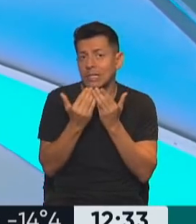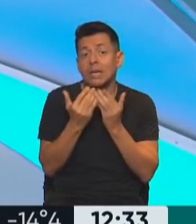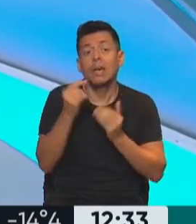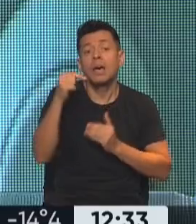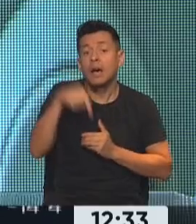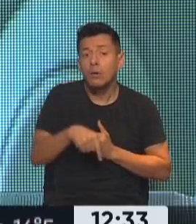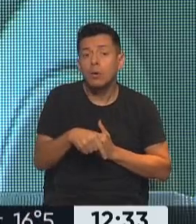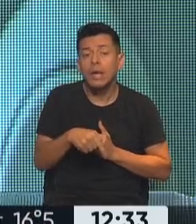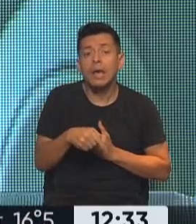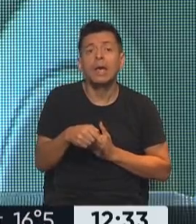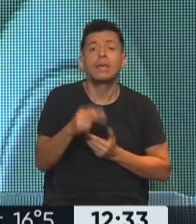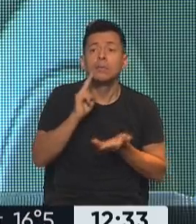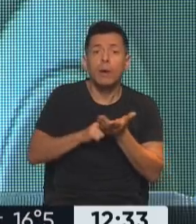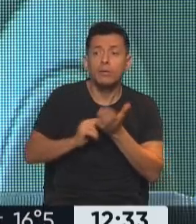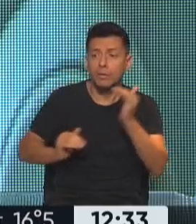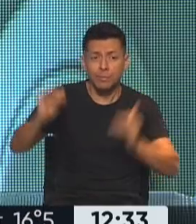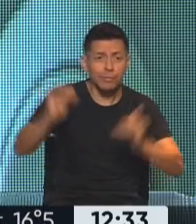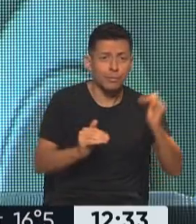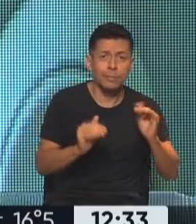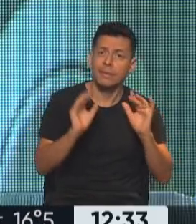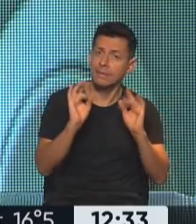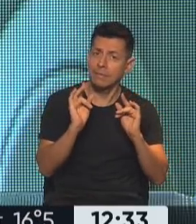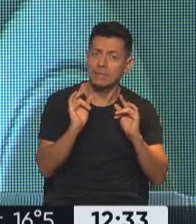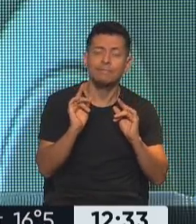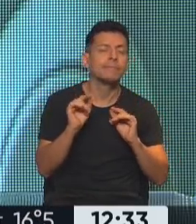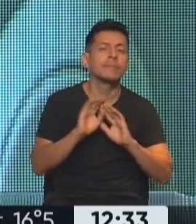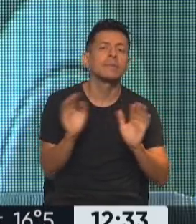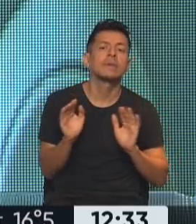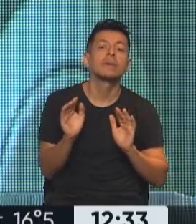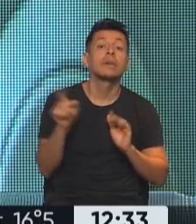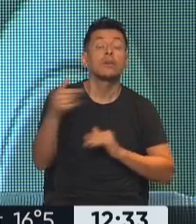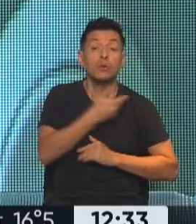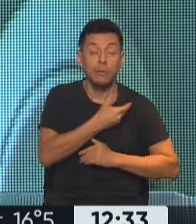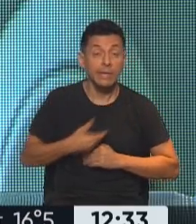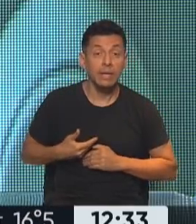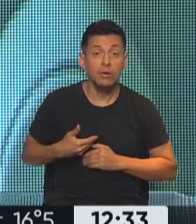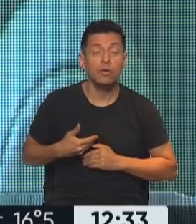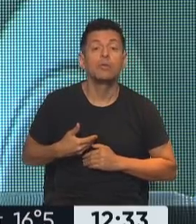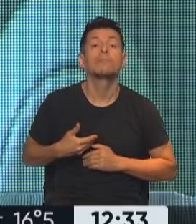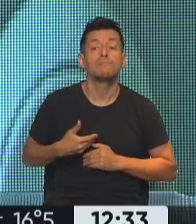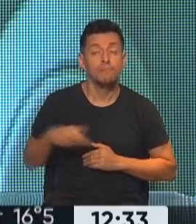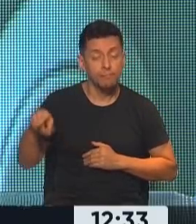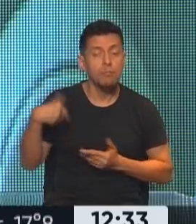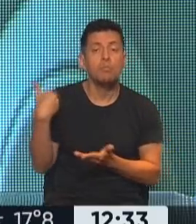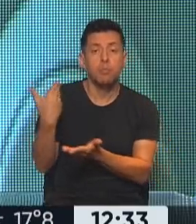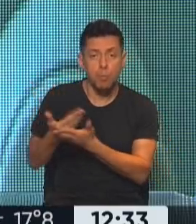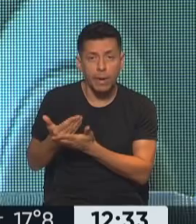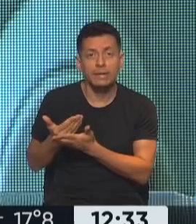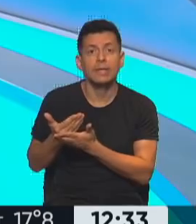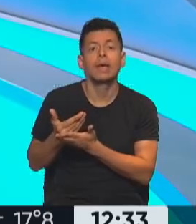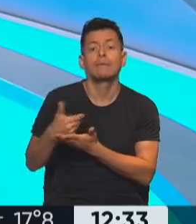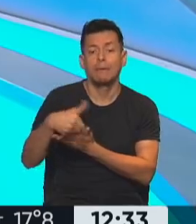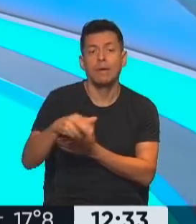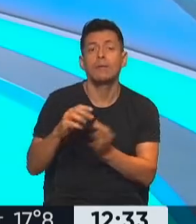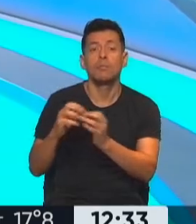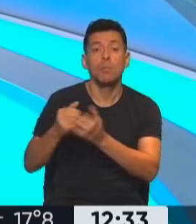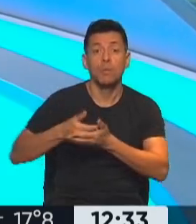ahora complicado, pero ya sabemos, con esta perspectiva el gobierno hará su propuesta de aumentos de tarifas